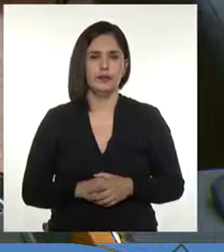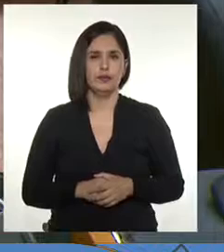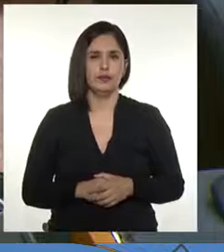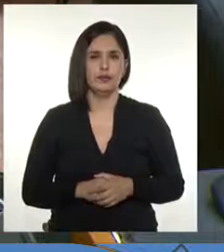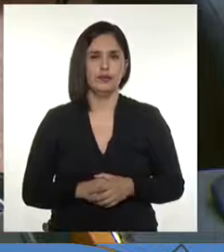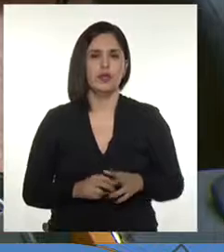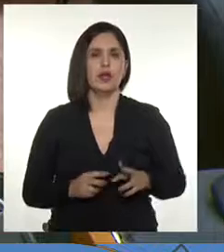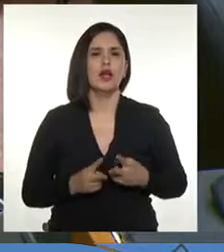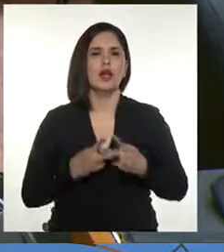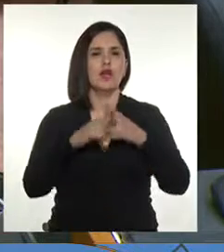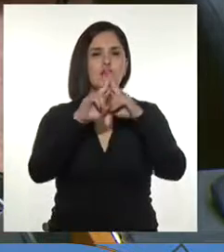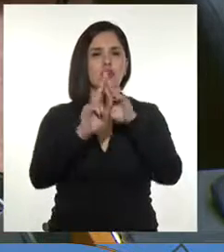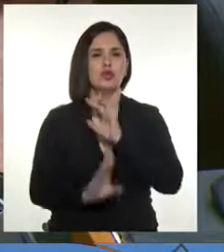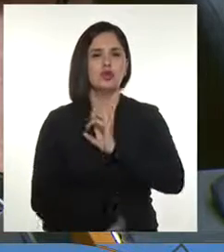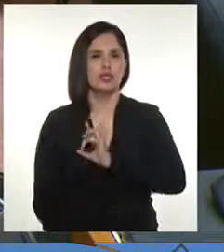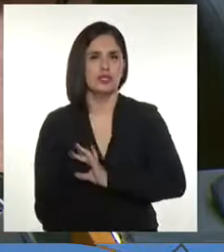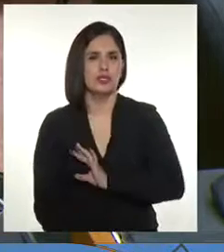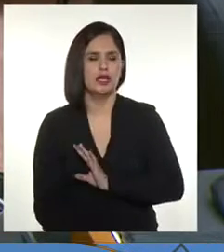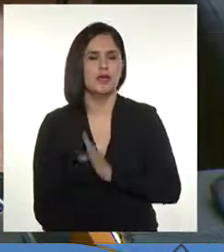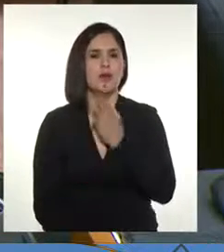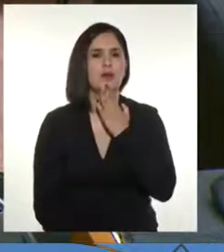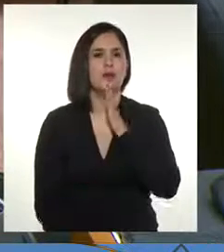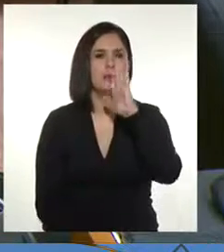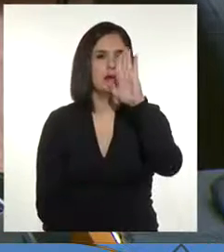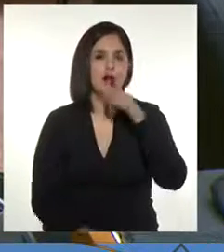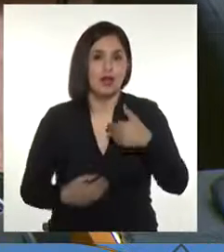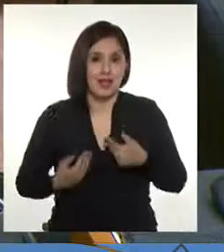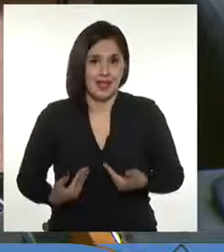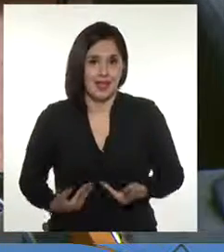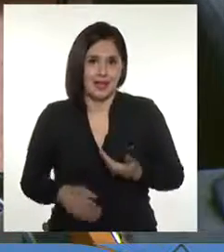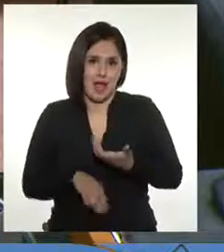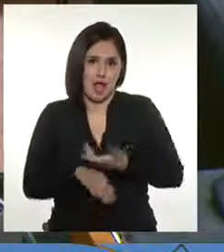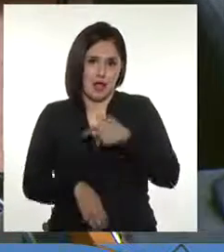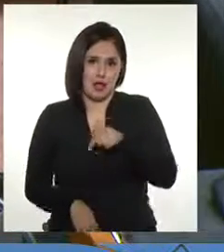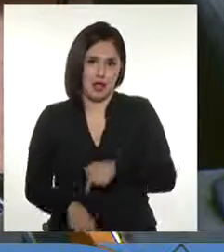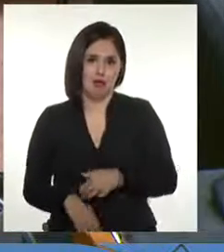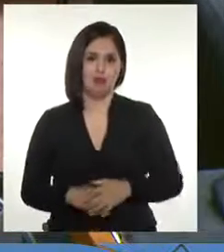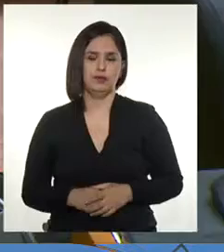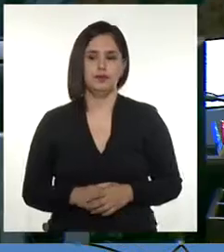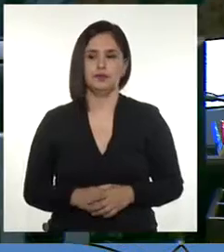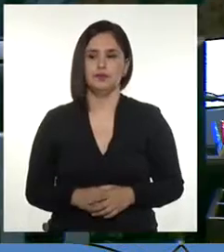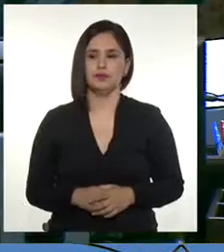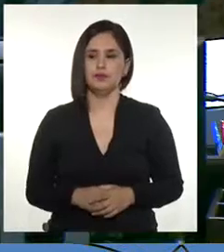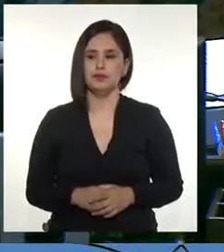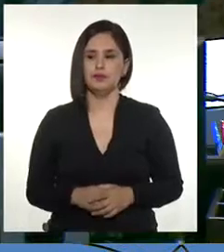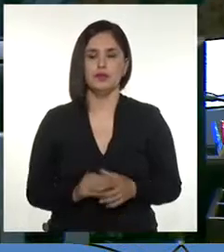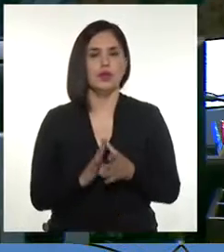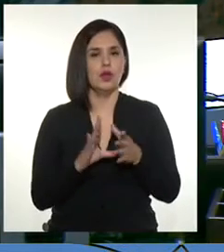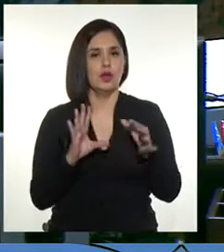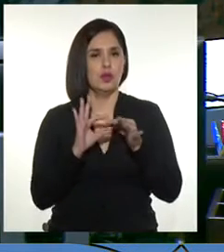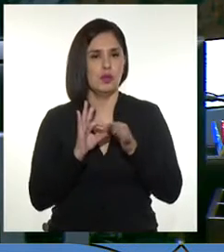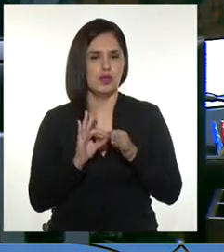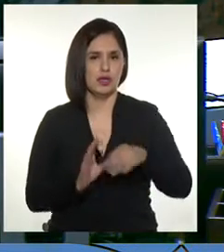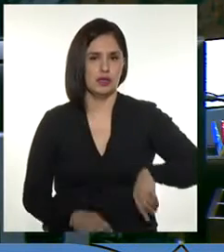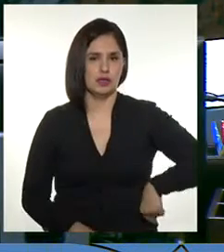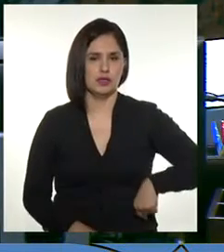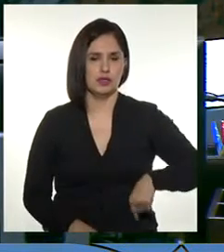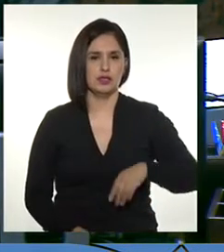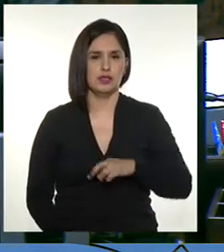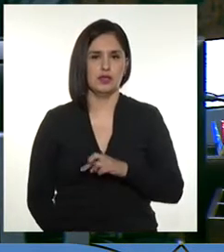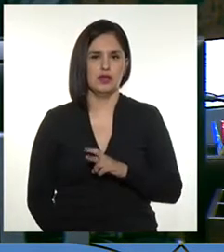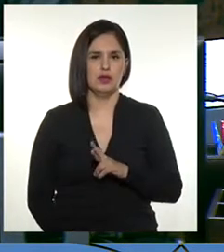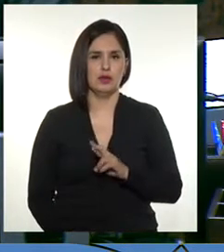construcción de un Chile mucho mejor que el que hoy tenemos. He dicho, señor Presidente. Muchas gracias, senadora